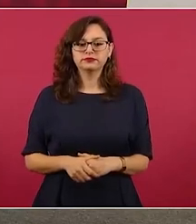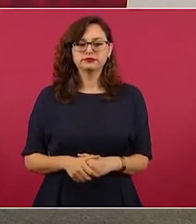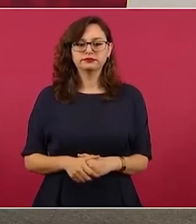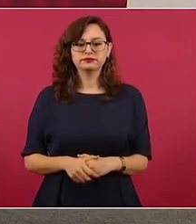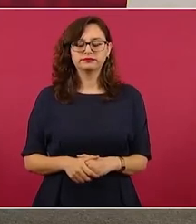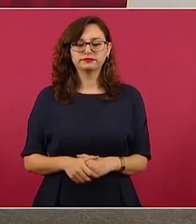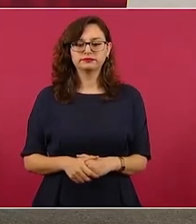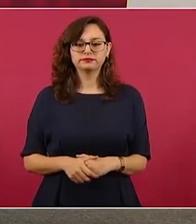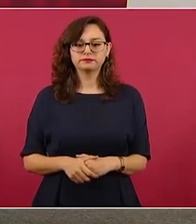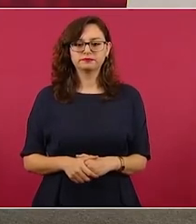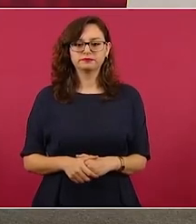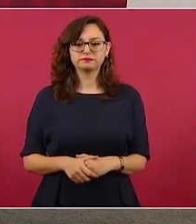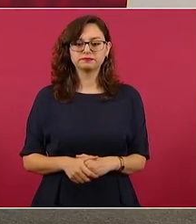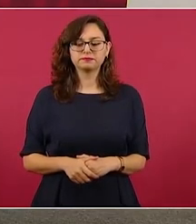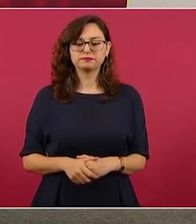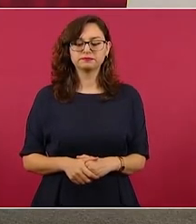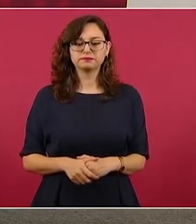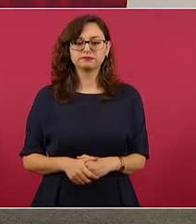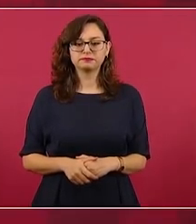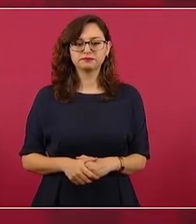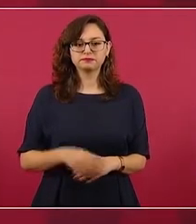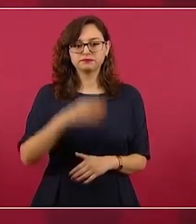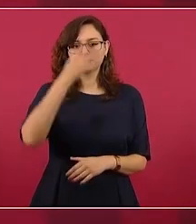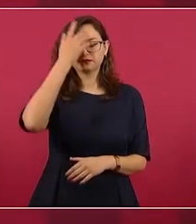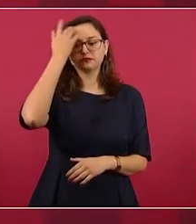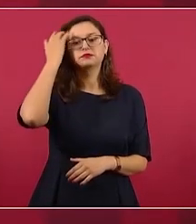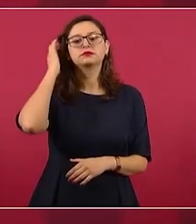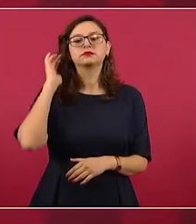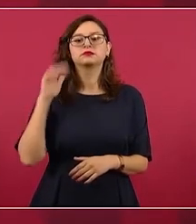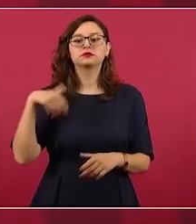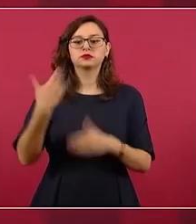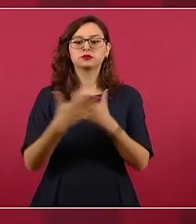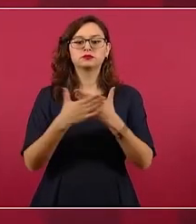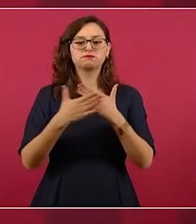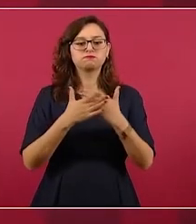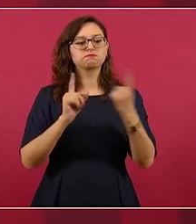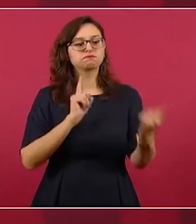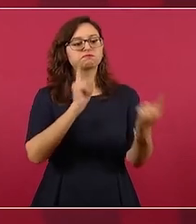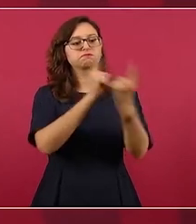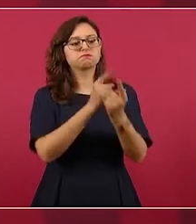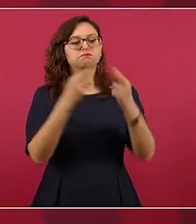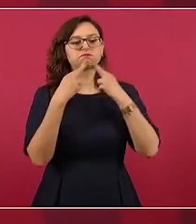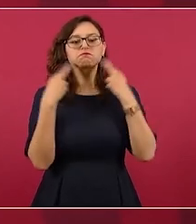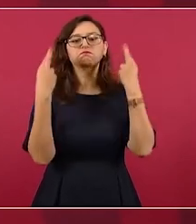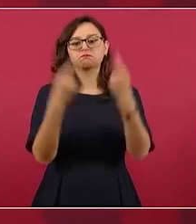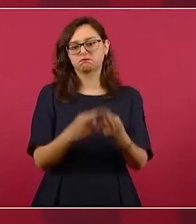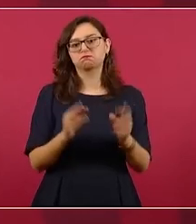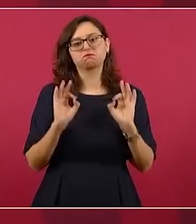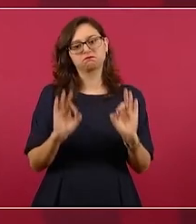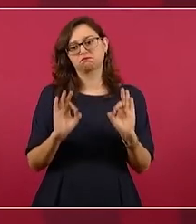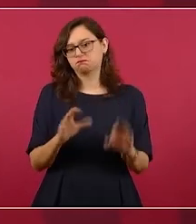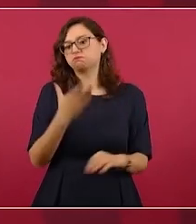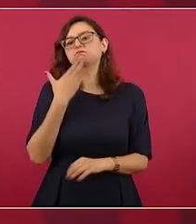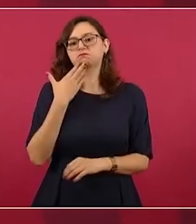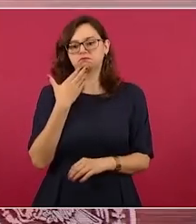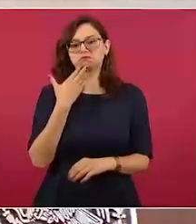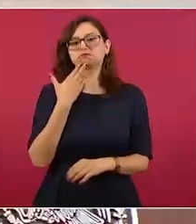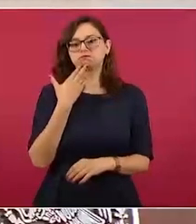entonces va a ser muy buena la reunión este para